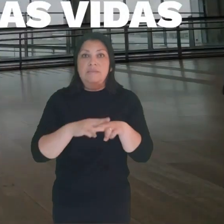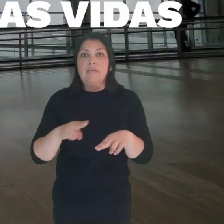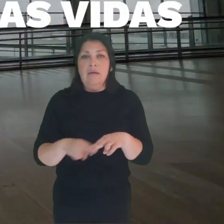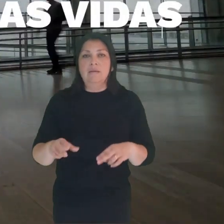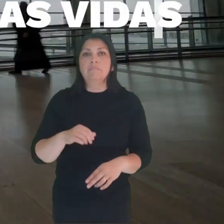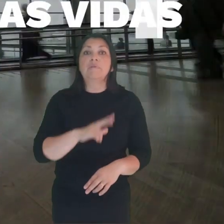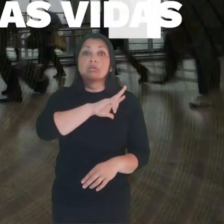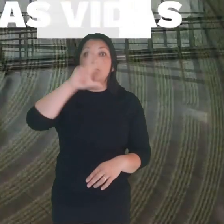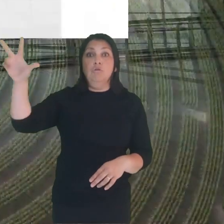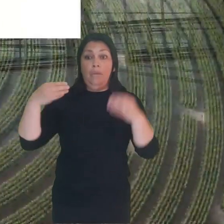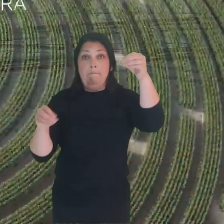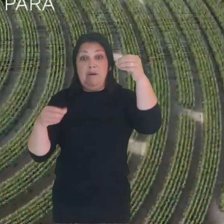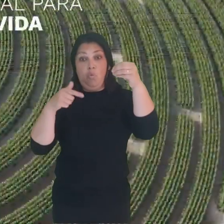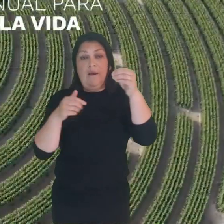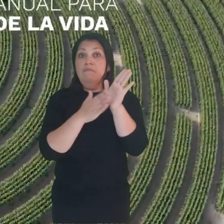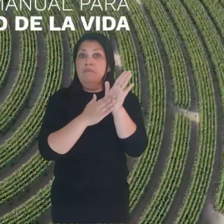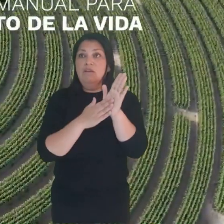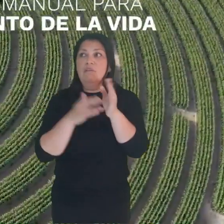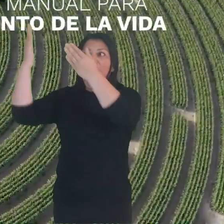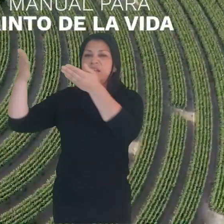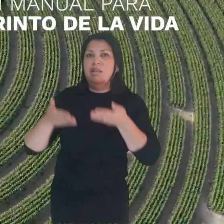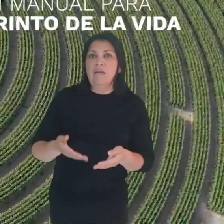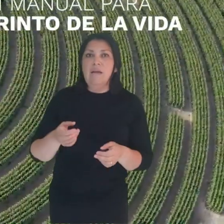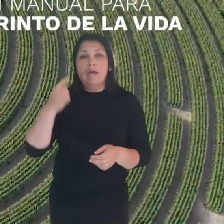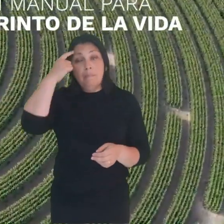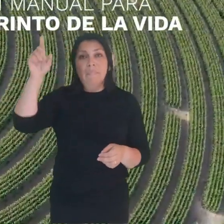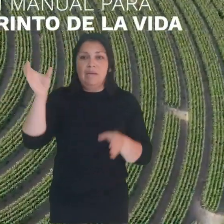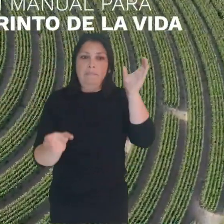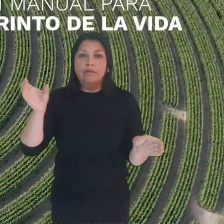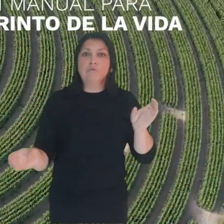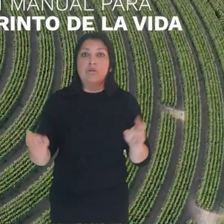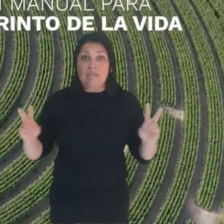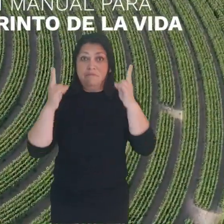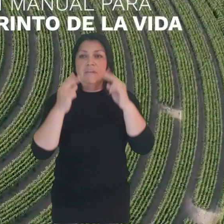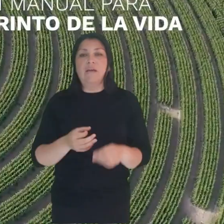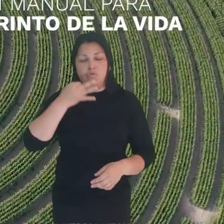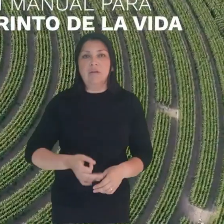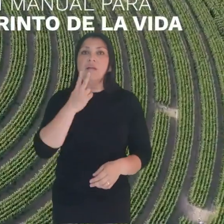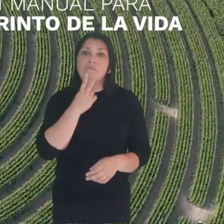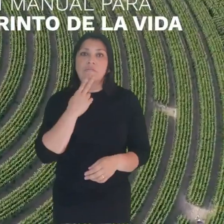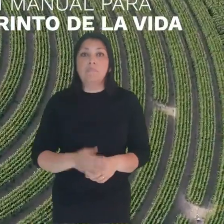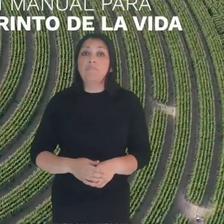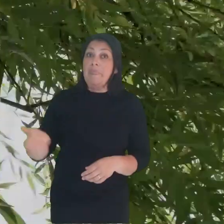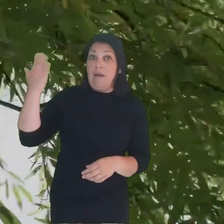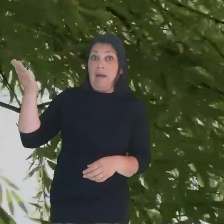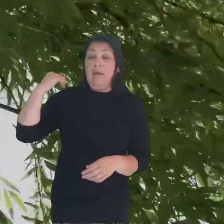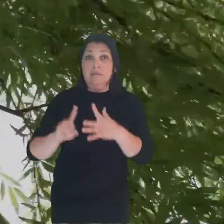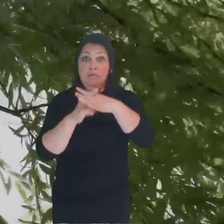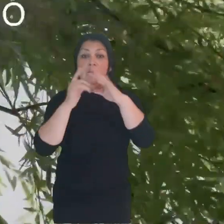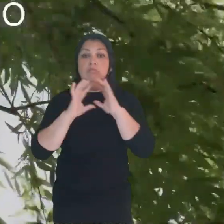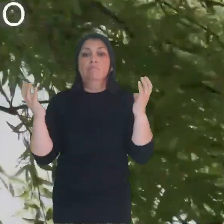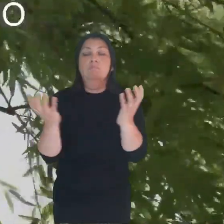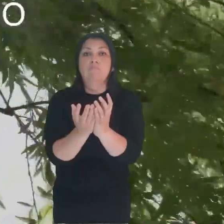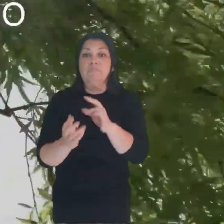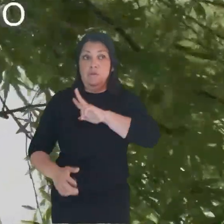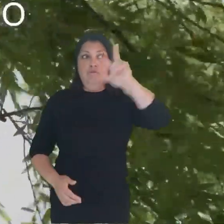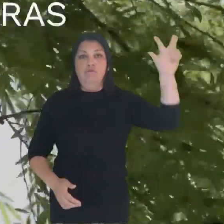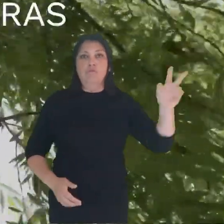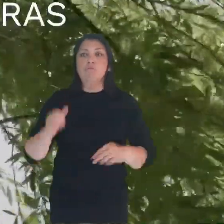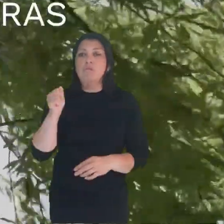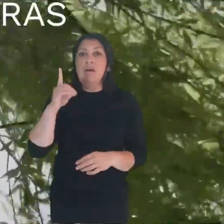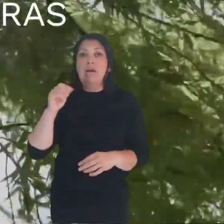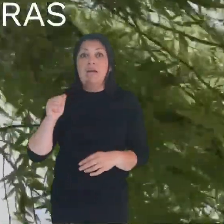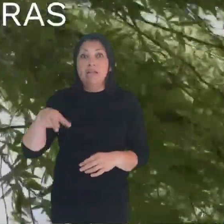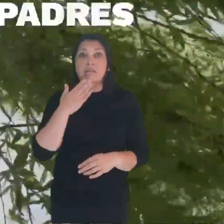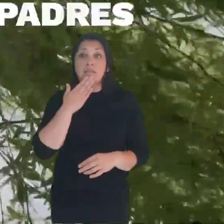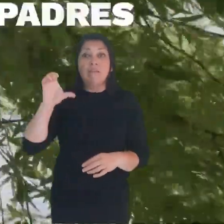viaje de nuestras vidas. La humanidad fue creada con un manual para recorrer el laberinto de la vida. Al principio, el Señor les dejó